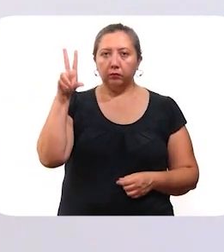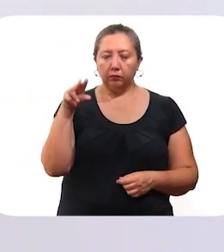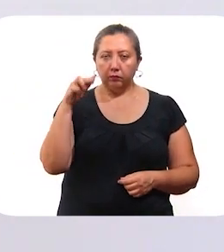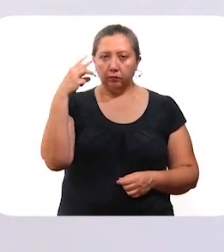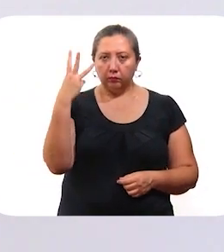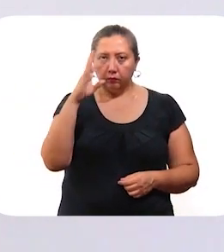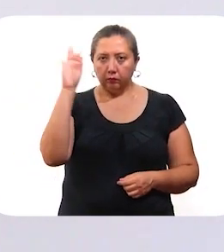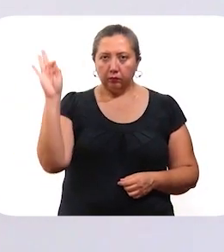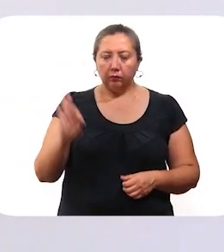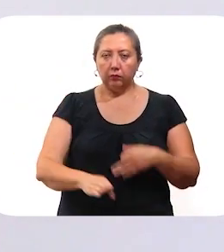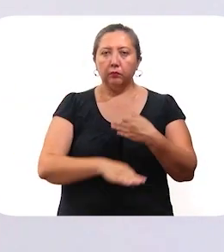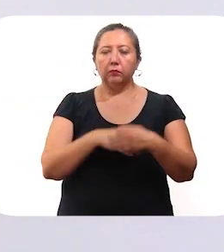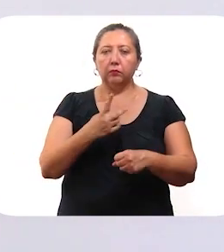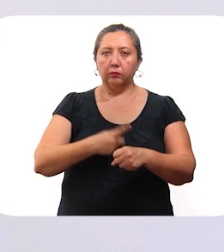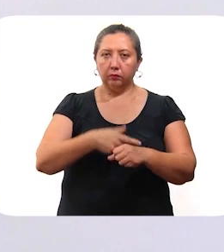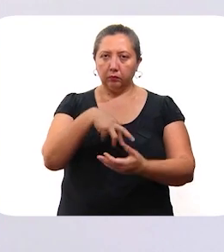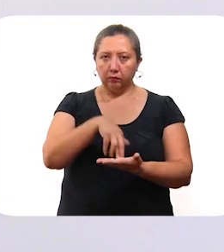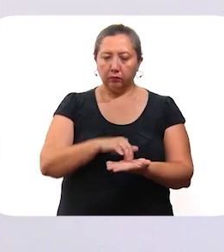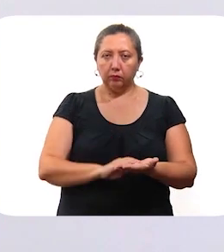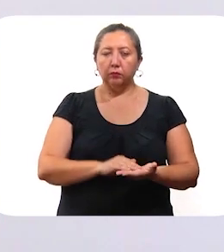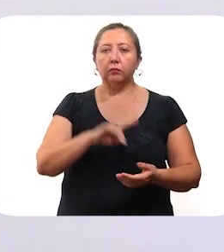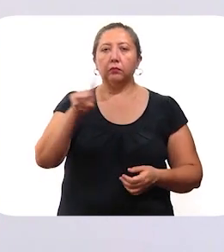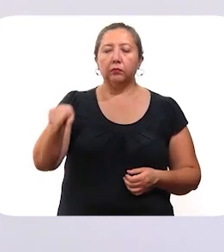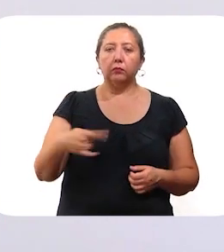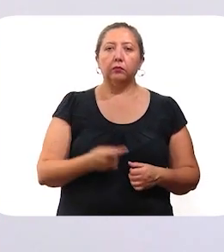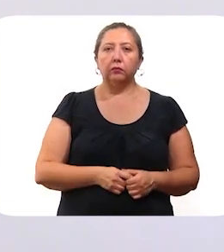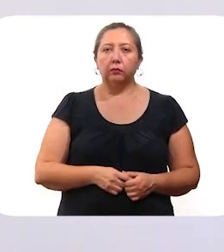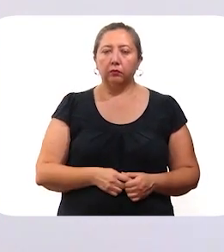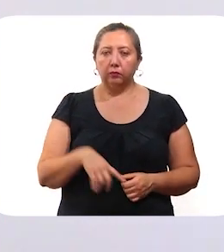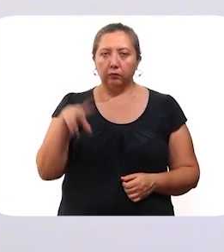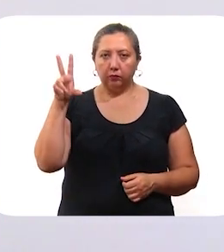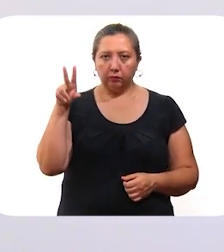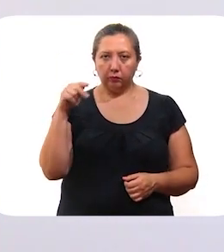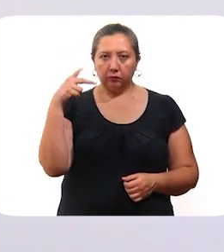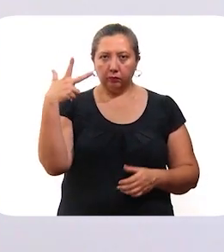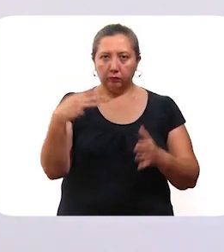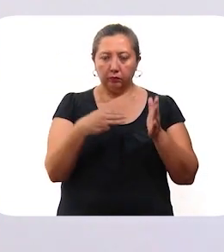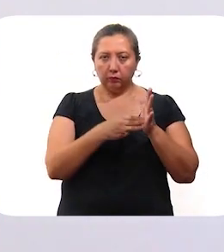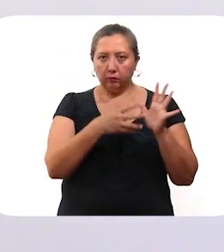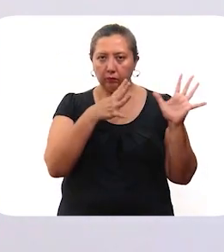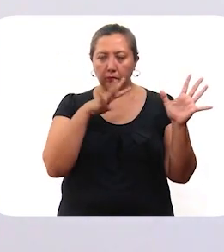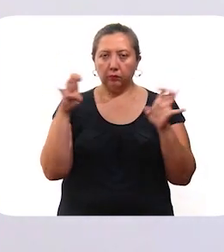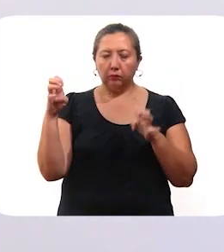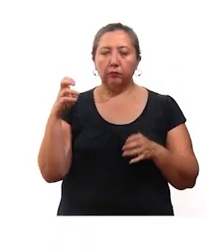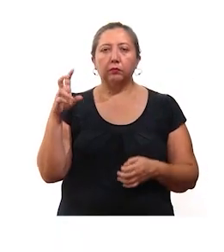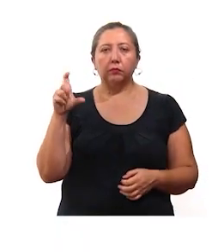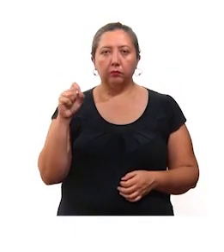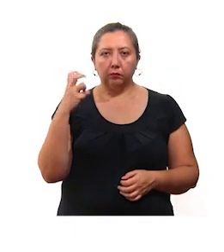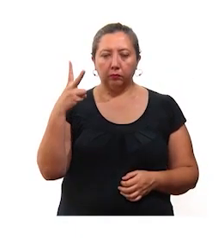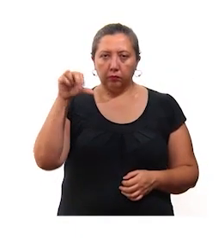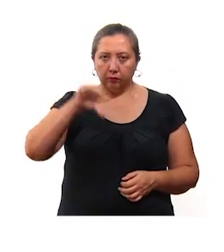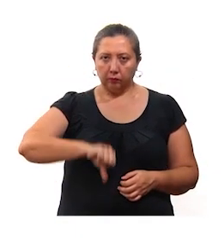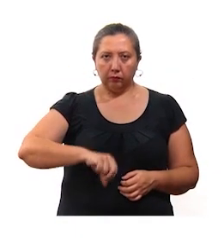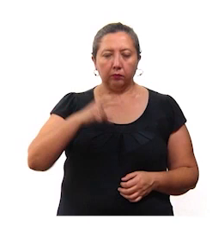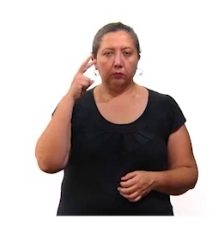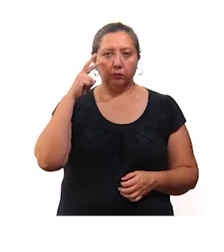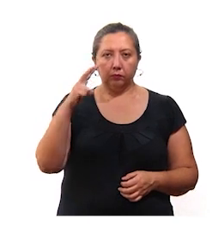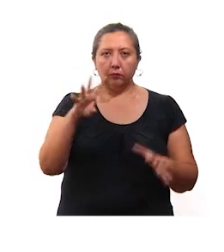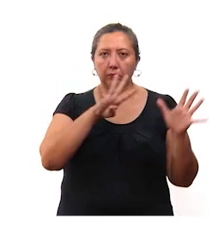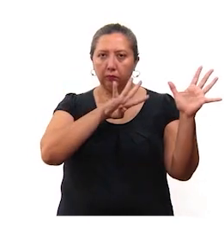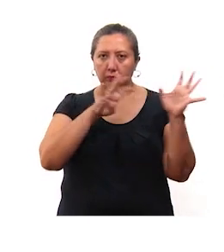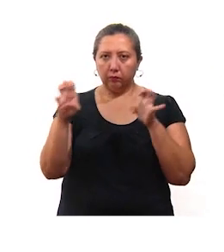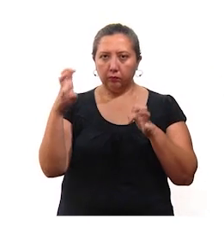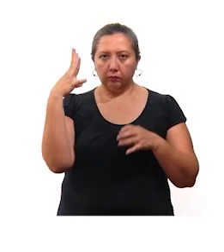83% del total de contagios registrados, que es 88,922. Hoy se detectaron